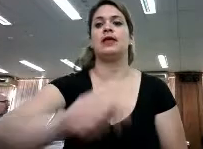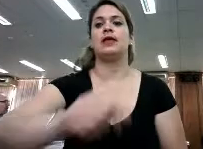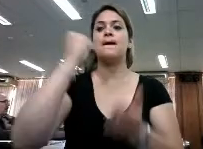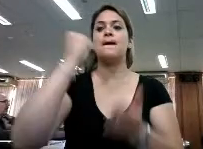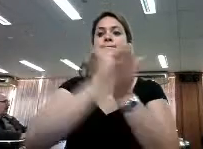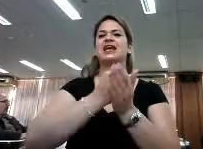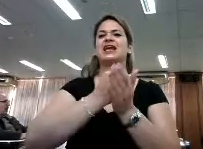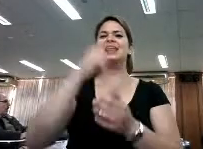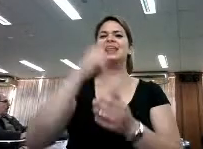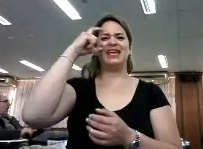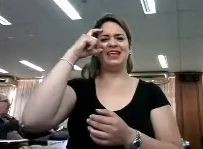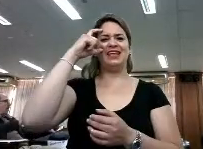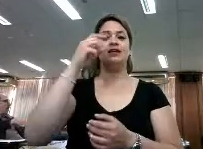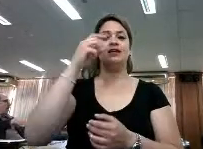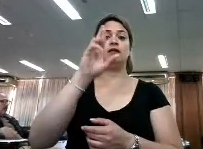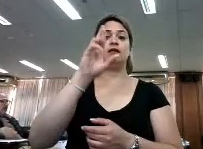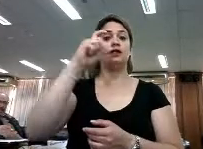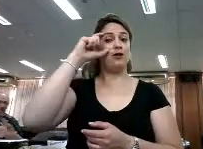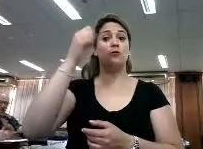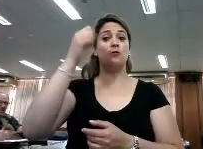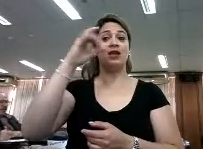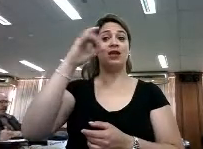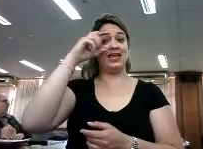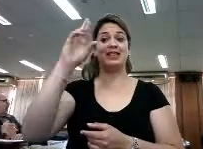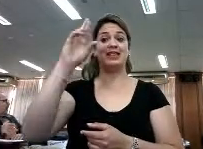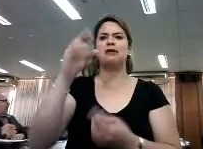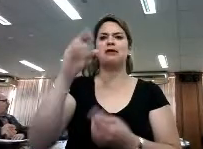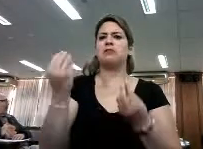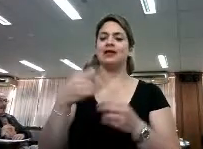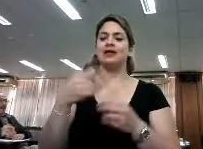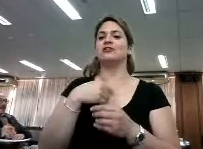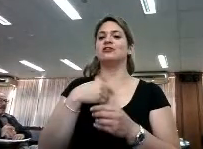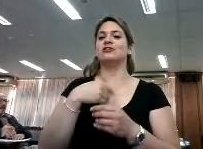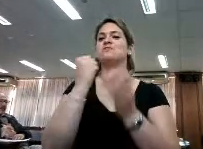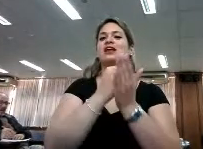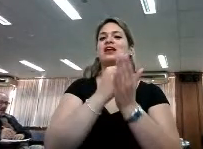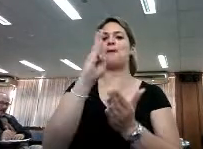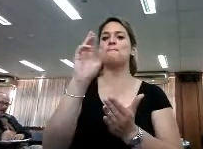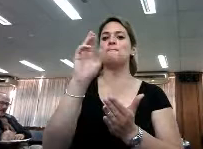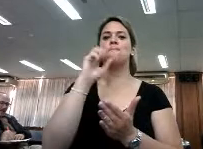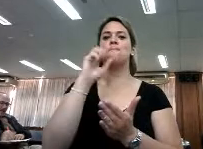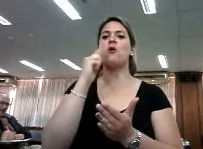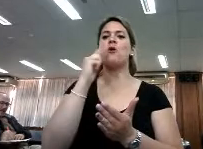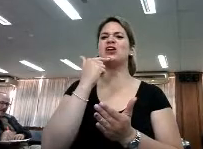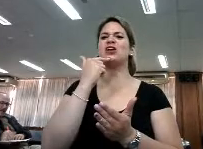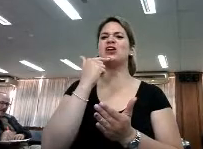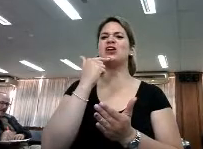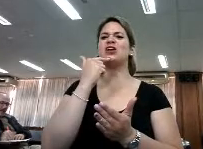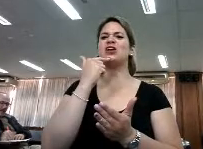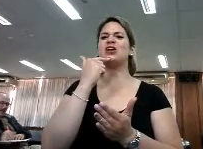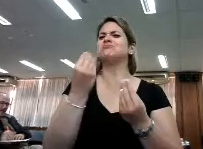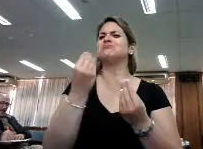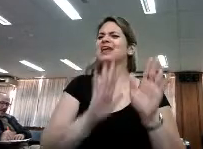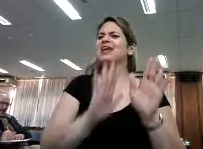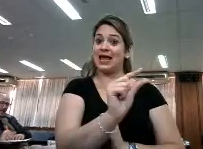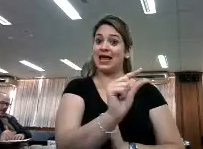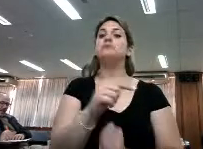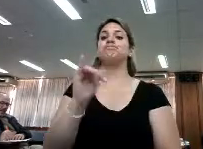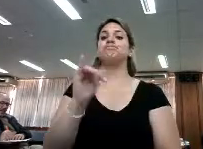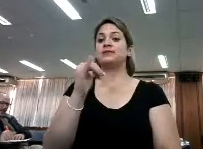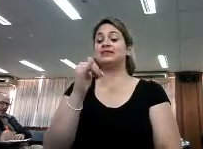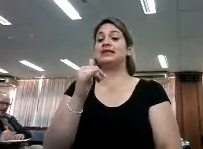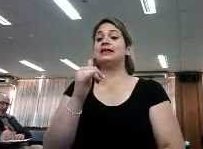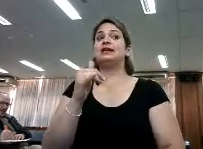Compramos Boris. Eso pensaba porque... Sí, sí. Compramos Boris. ¿Y qué iban a hacer? ¿Prestarlos? Sí. Hemos generado